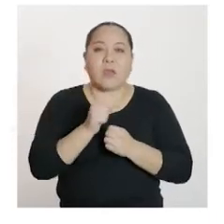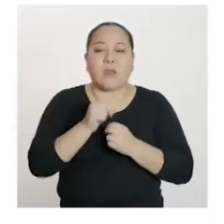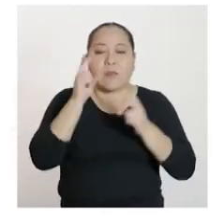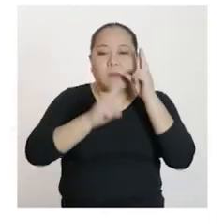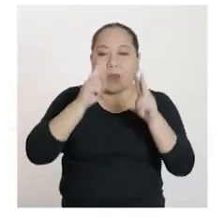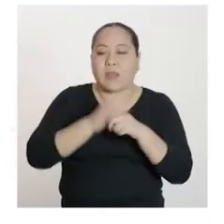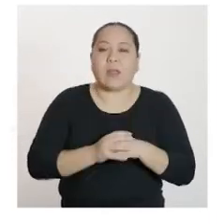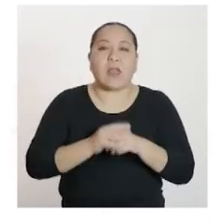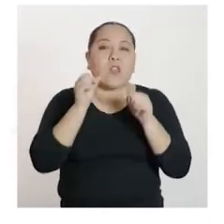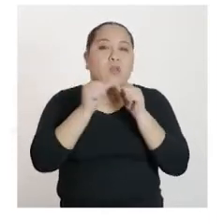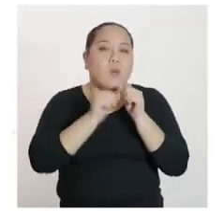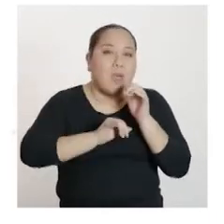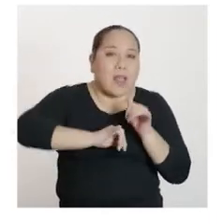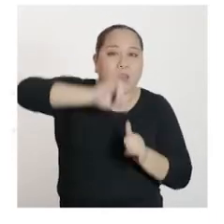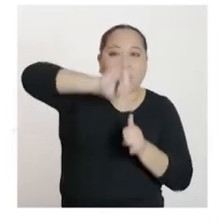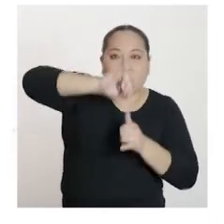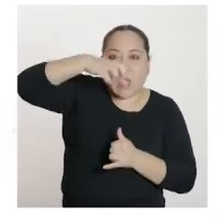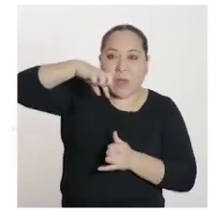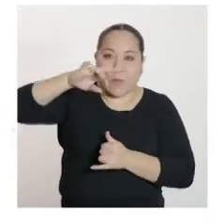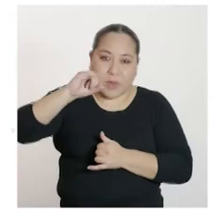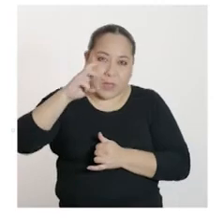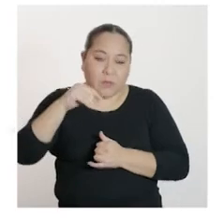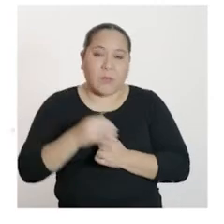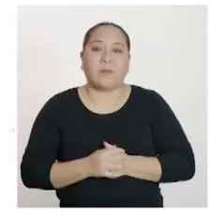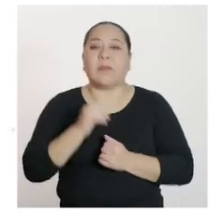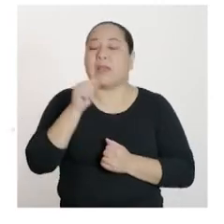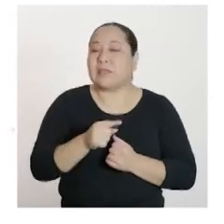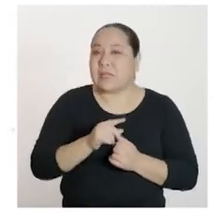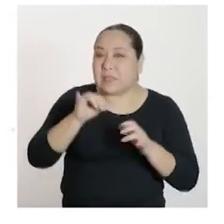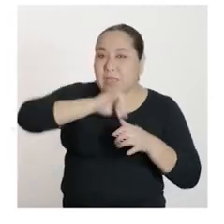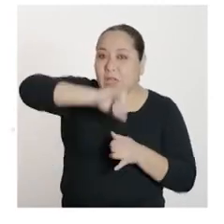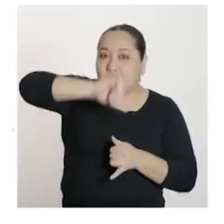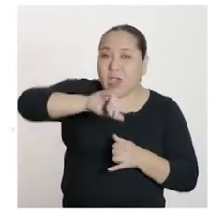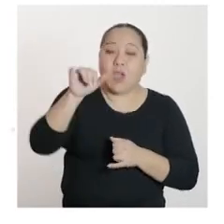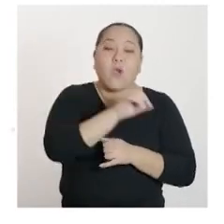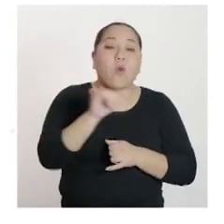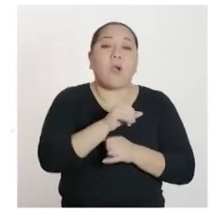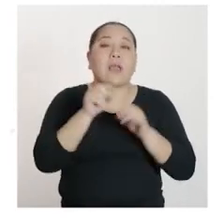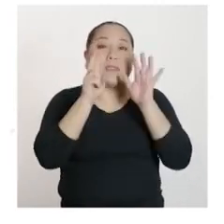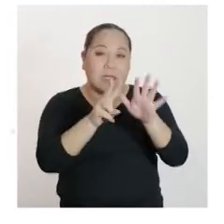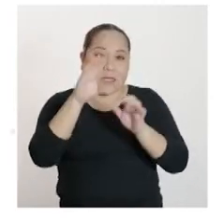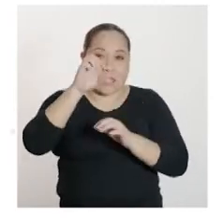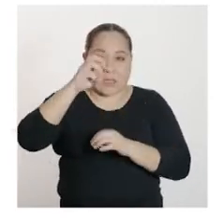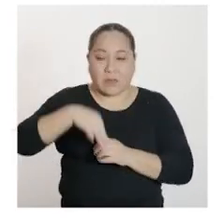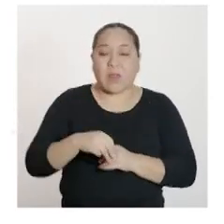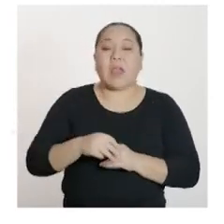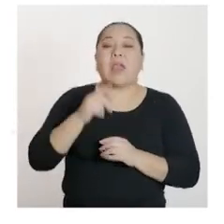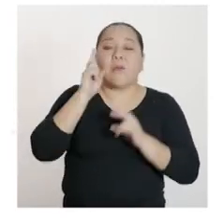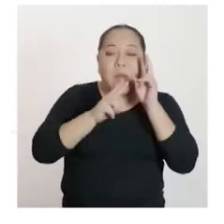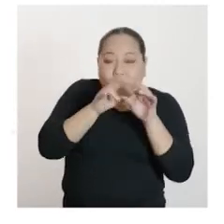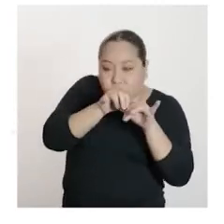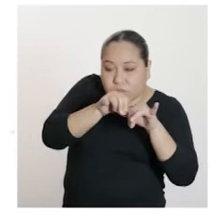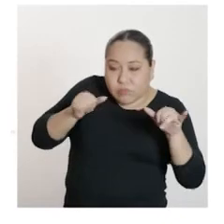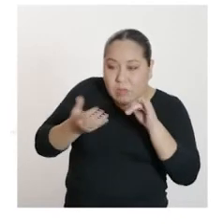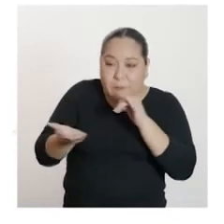la medida de la altura del prisma rectangular, que es igual a 7 centímetros, y las medidas de la